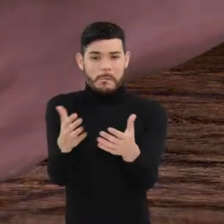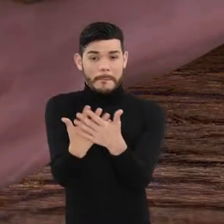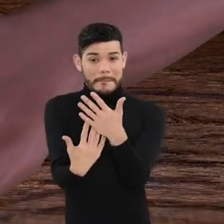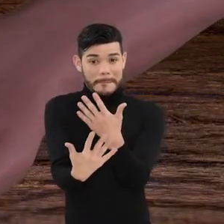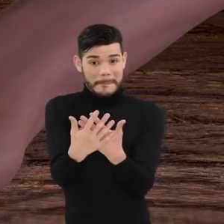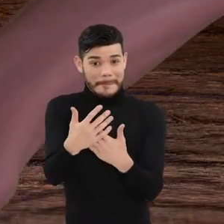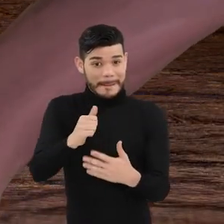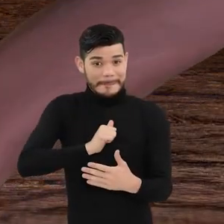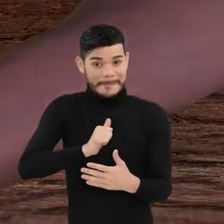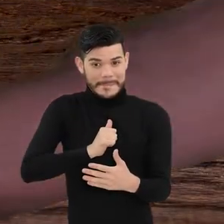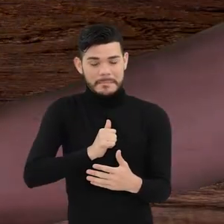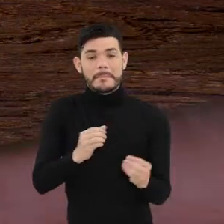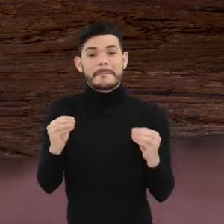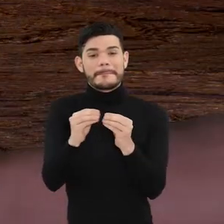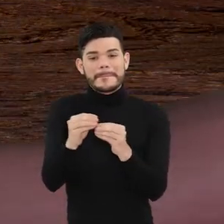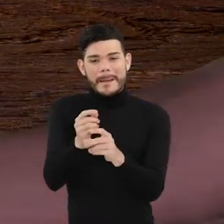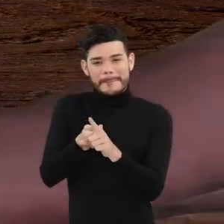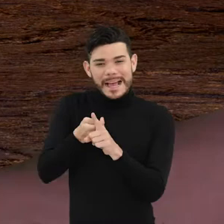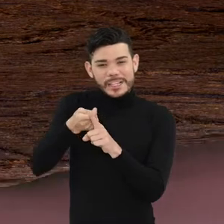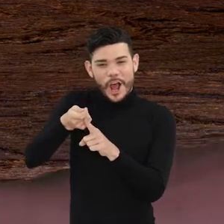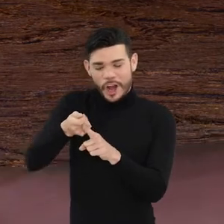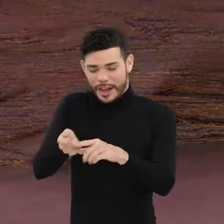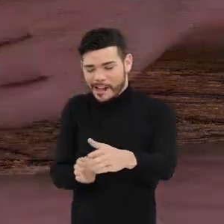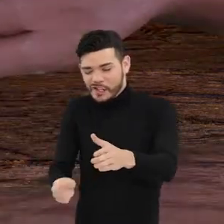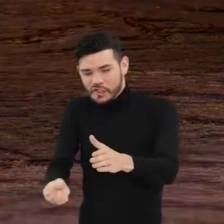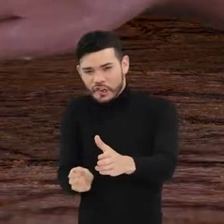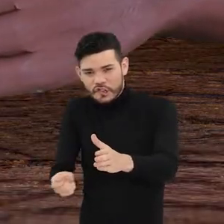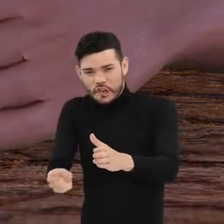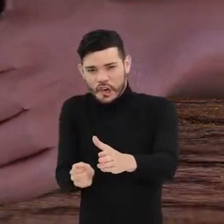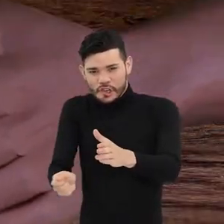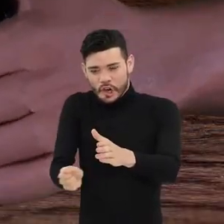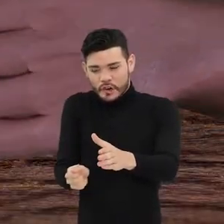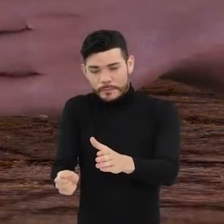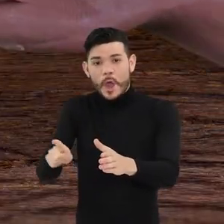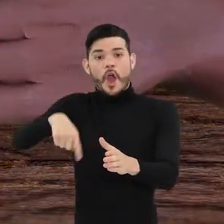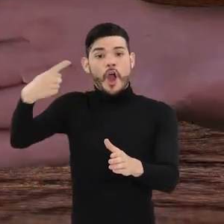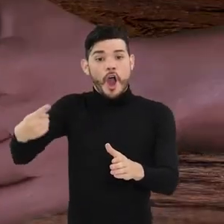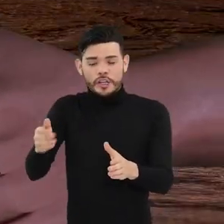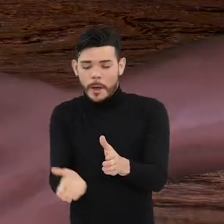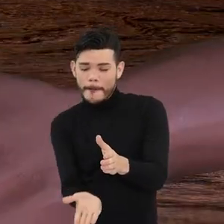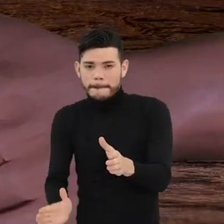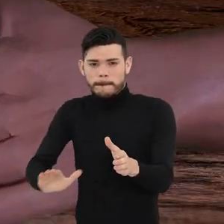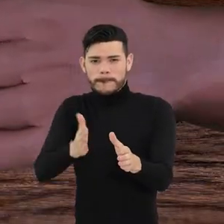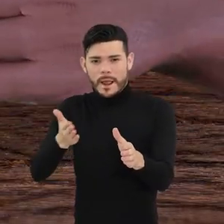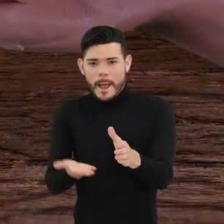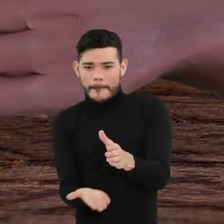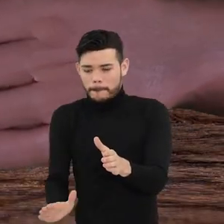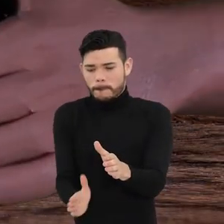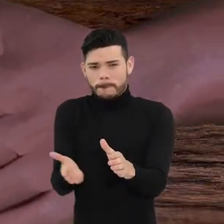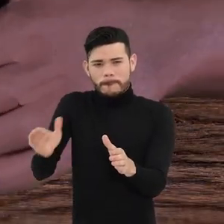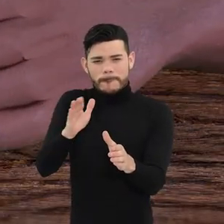tusa de mazorca para emparejar la superficie y una piedra lisa para bruñir o brillar las piezas.